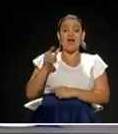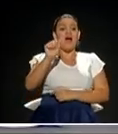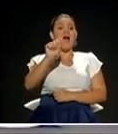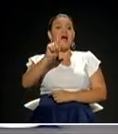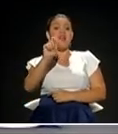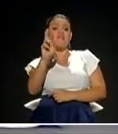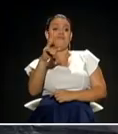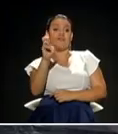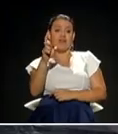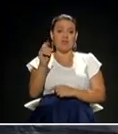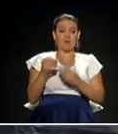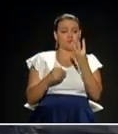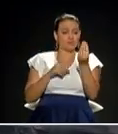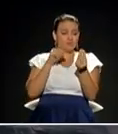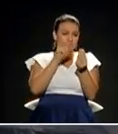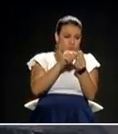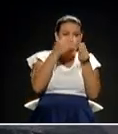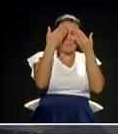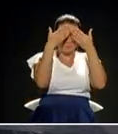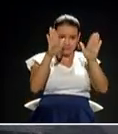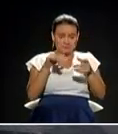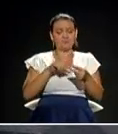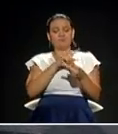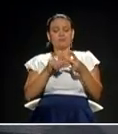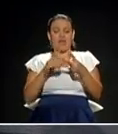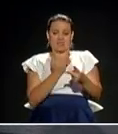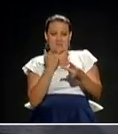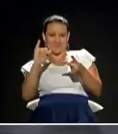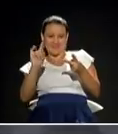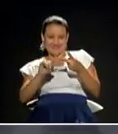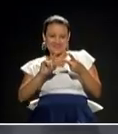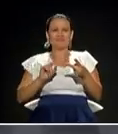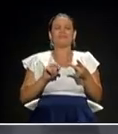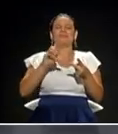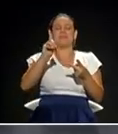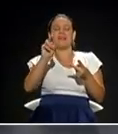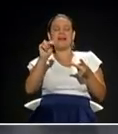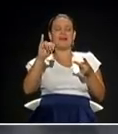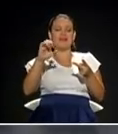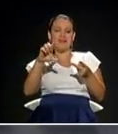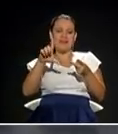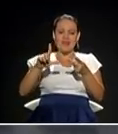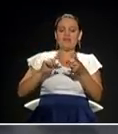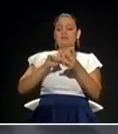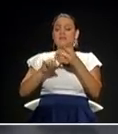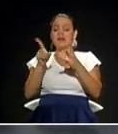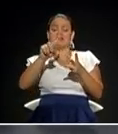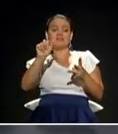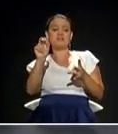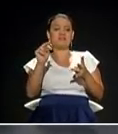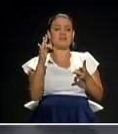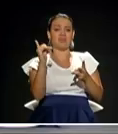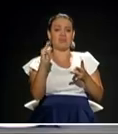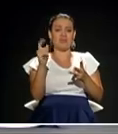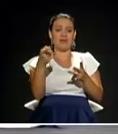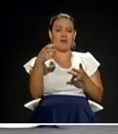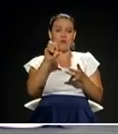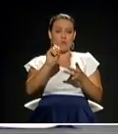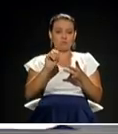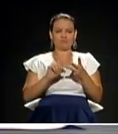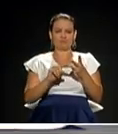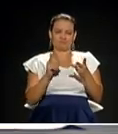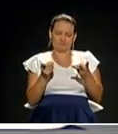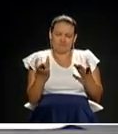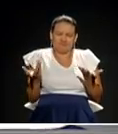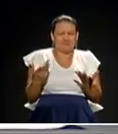Democrático, Daniel Quintero Calle del Movimiento Independientes y el candidato Santiago Gómez Barrera están con nosotros, Felipe. ¿Cuál es la metodología de este bloque? La